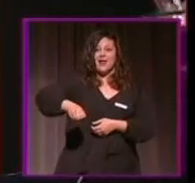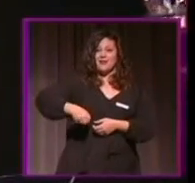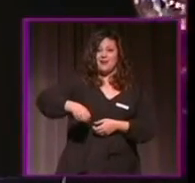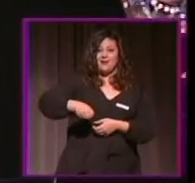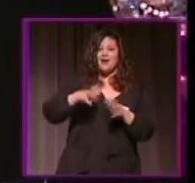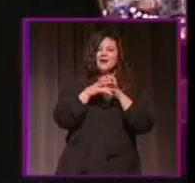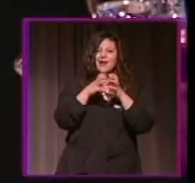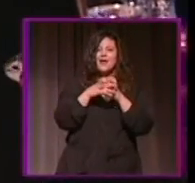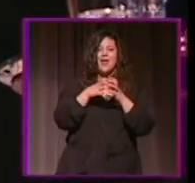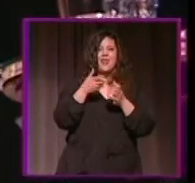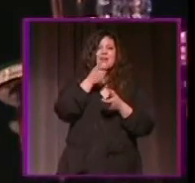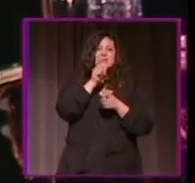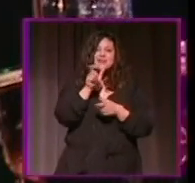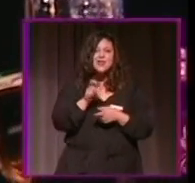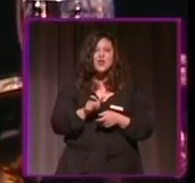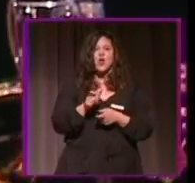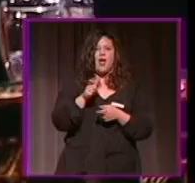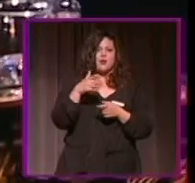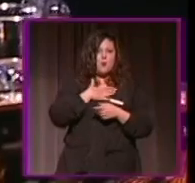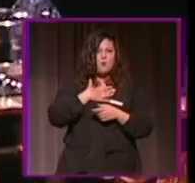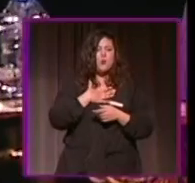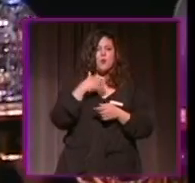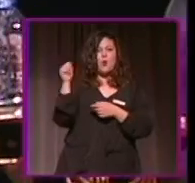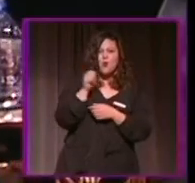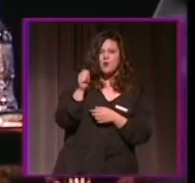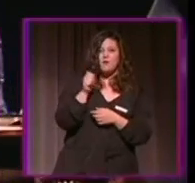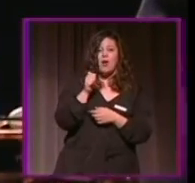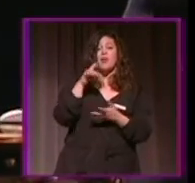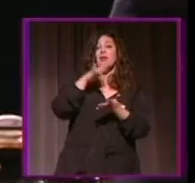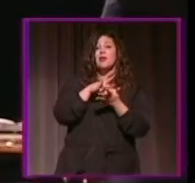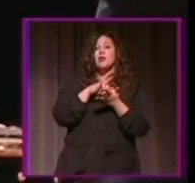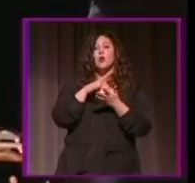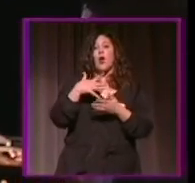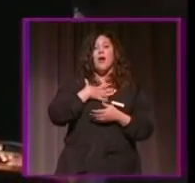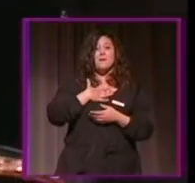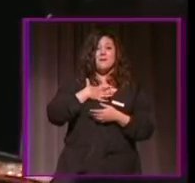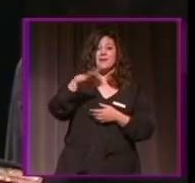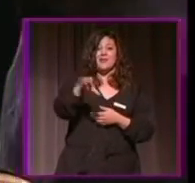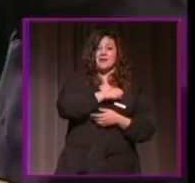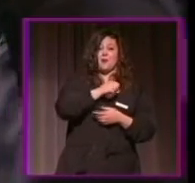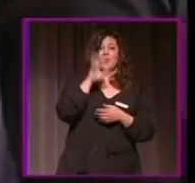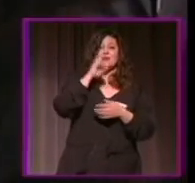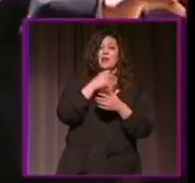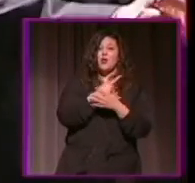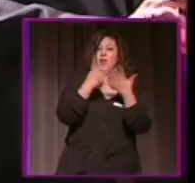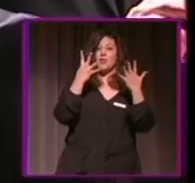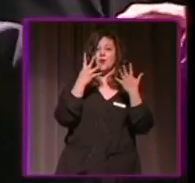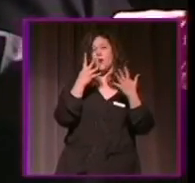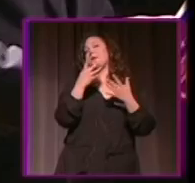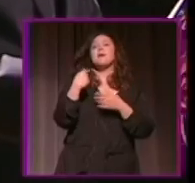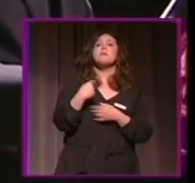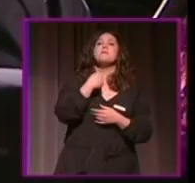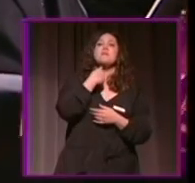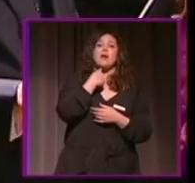normas actuales sanitarias. El pregonero finalizó su intervención recordando a quienes velaron y velan por los enfermos.